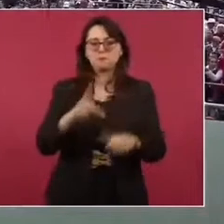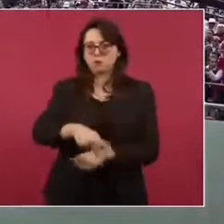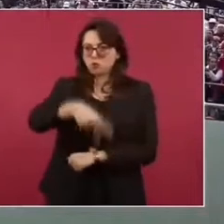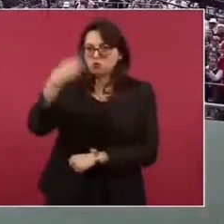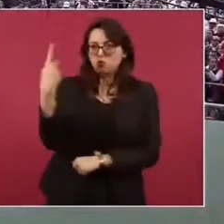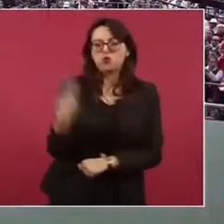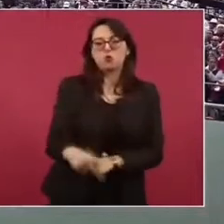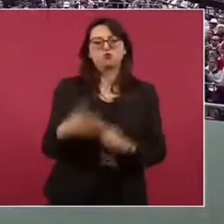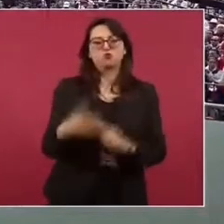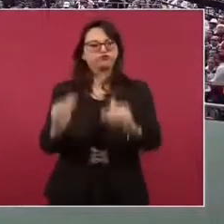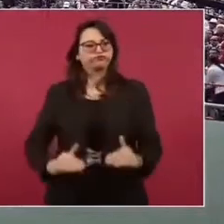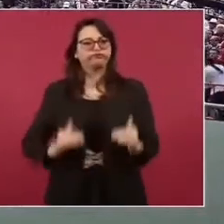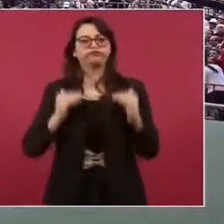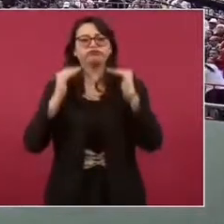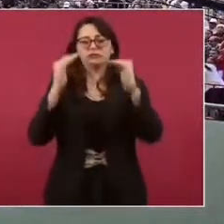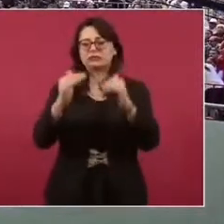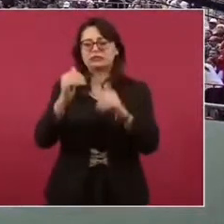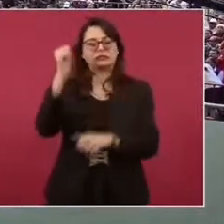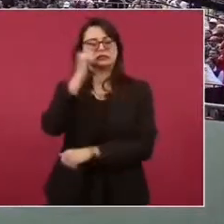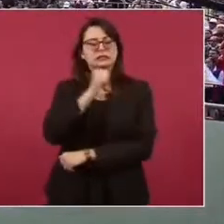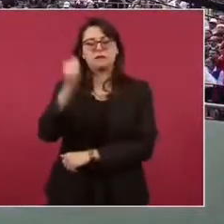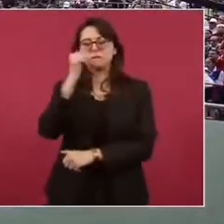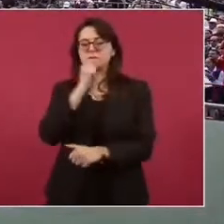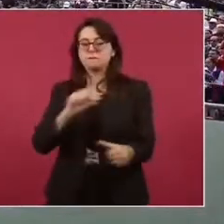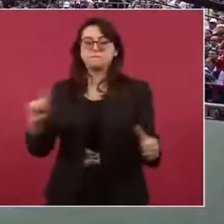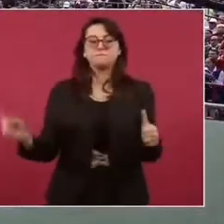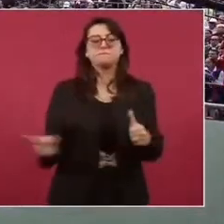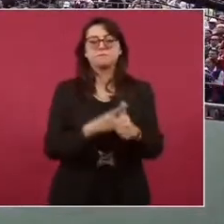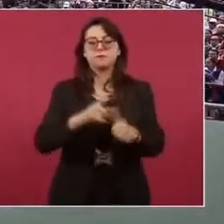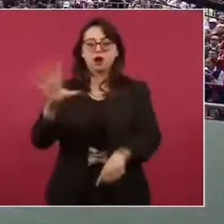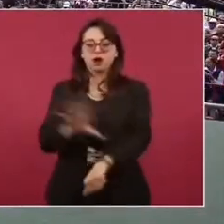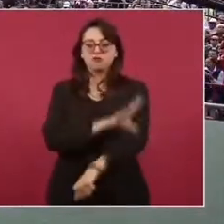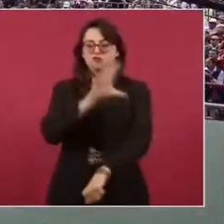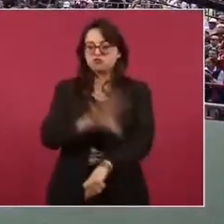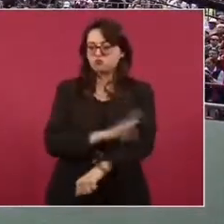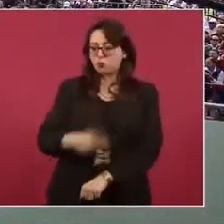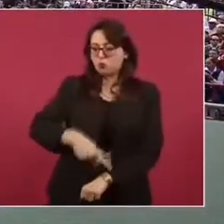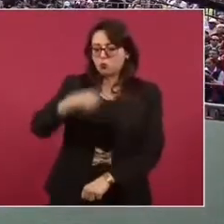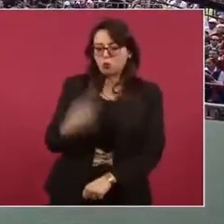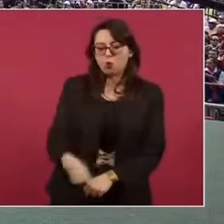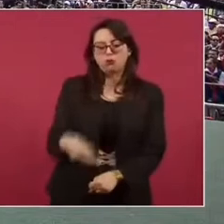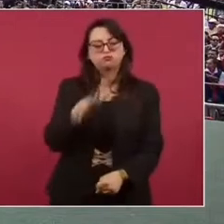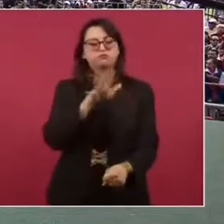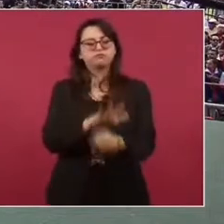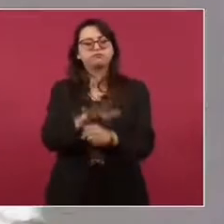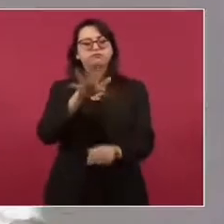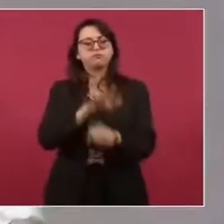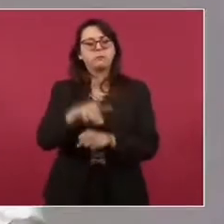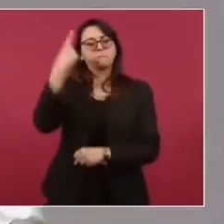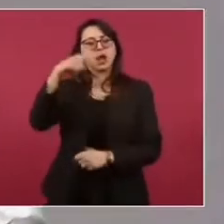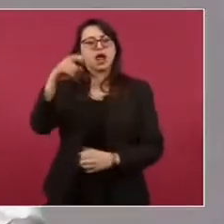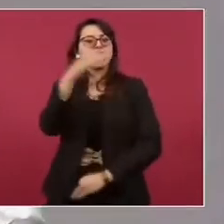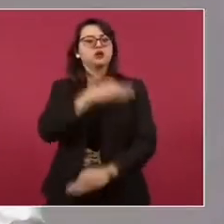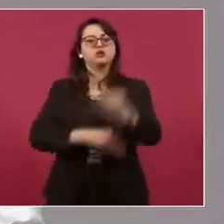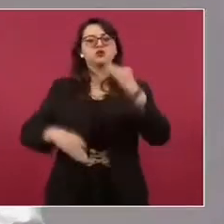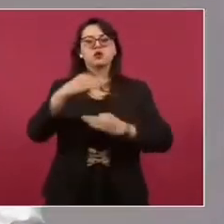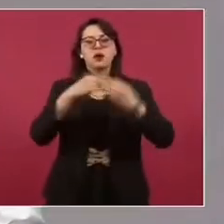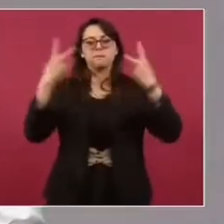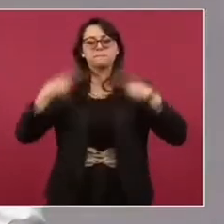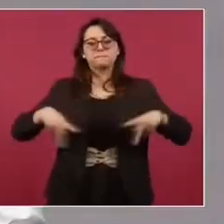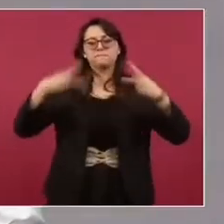autosuficiencia energética en beneficio de los mexicanos. Se ha invertido en